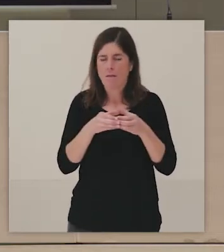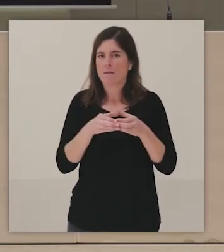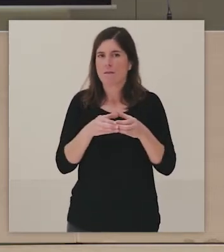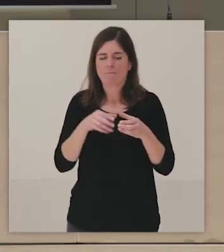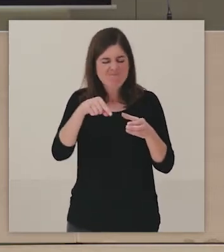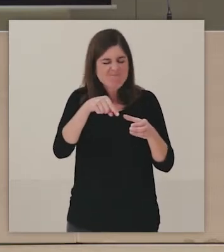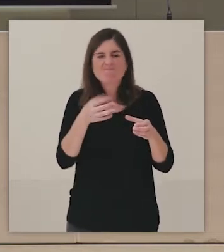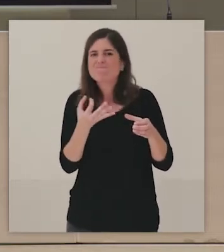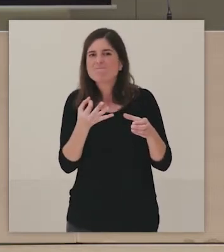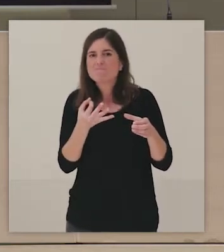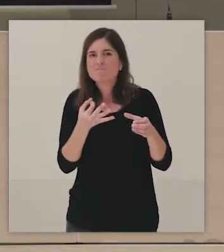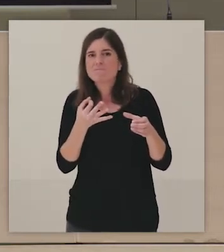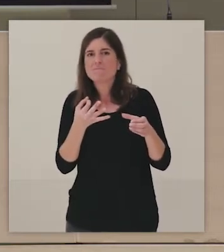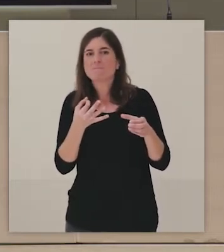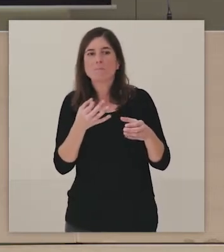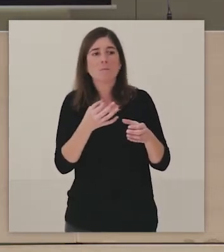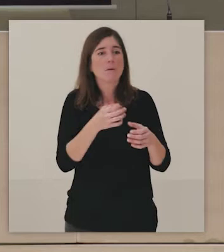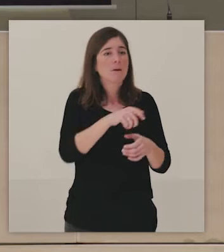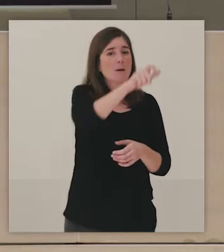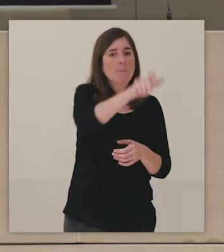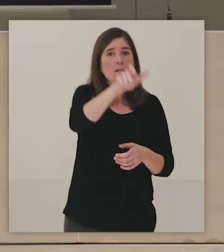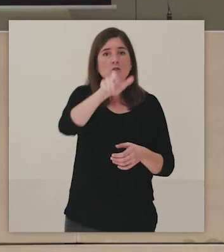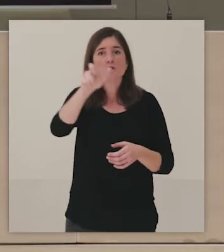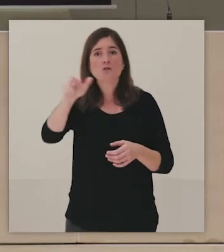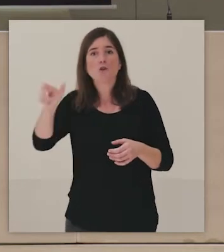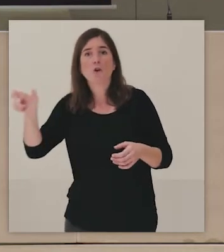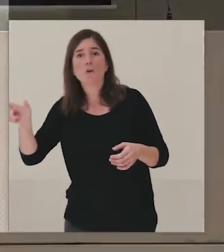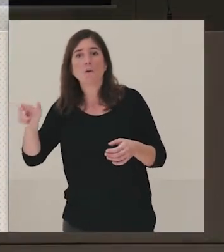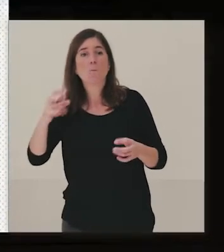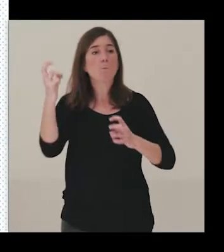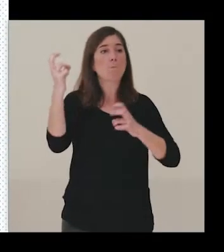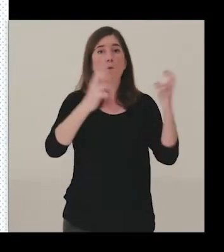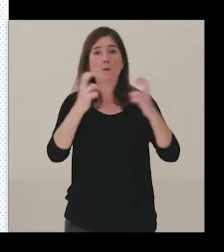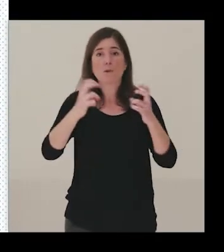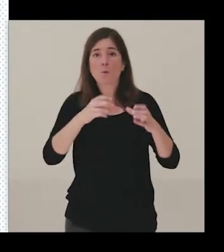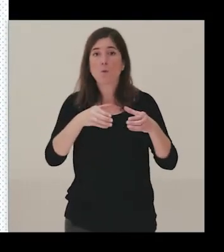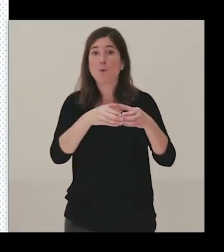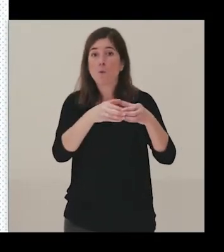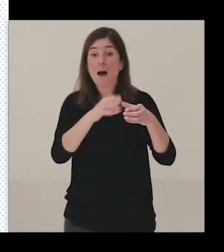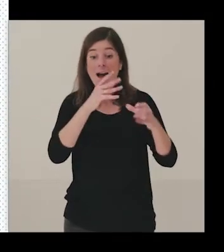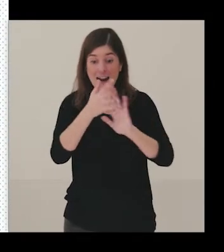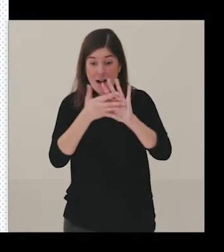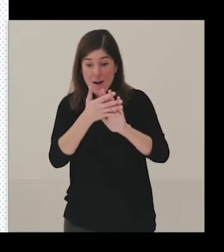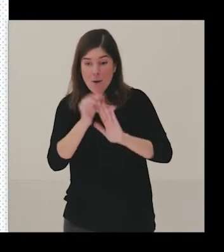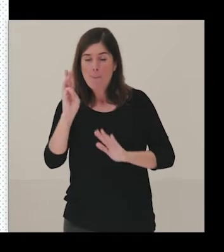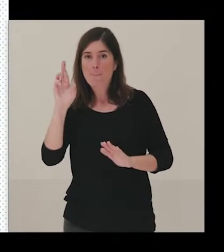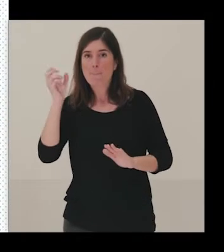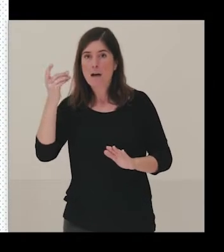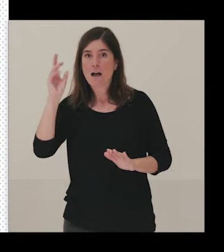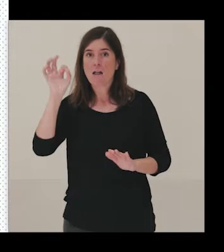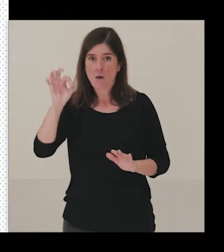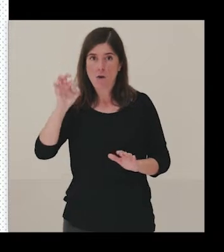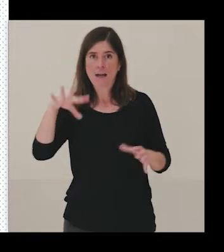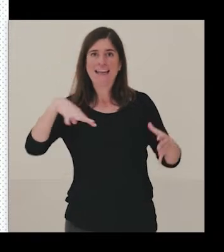como ese ámbito de público en el que ahora mismo hablamos de Prado Inclusivo,